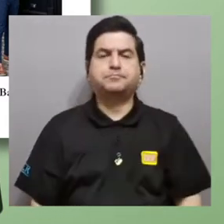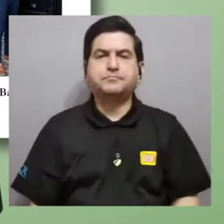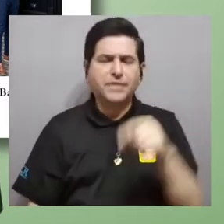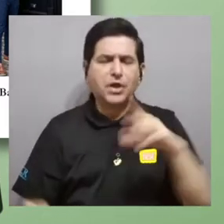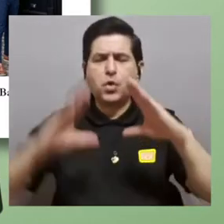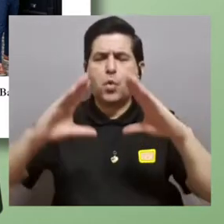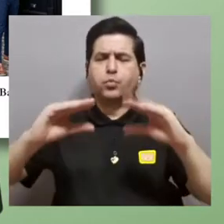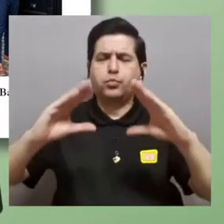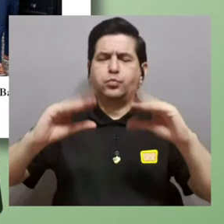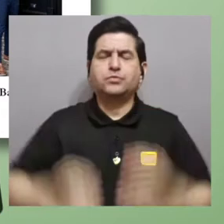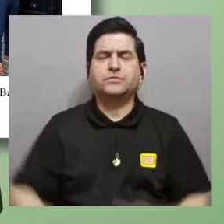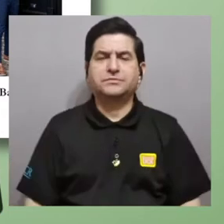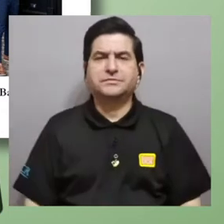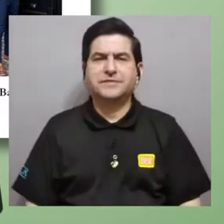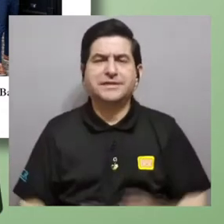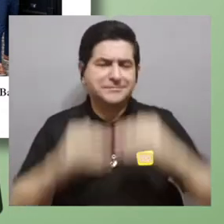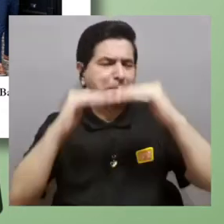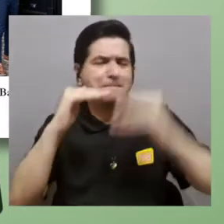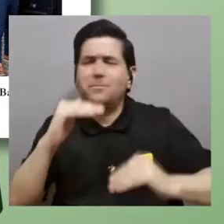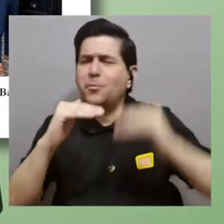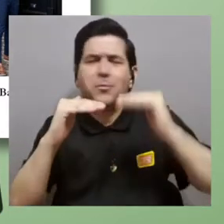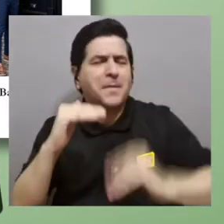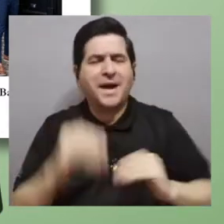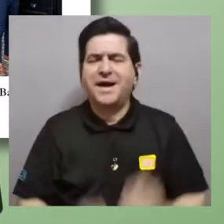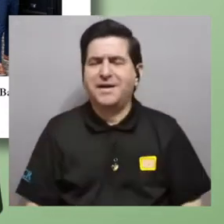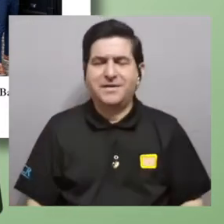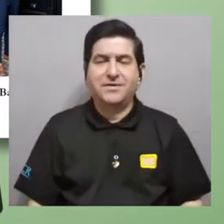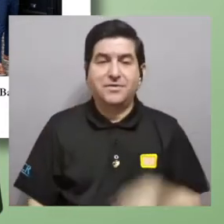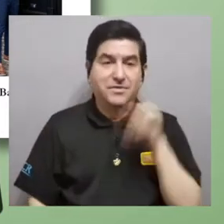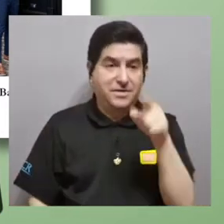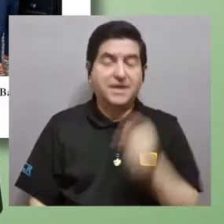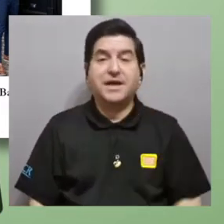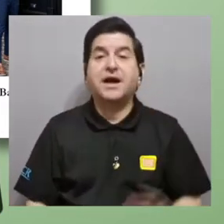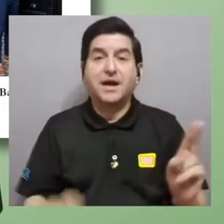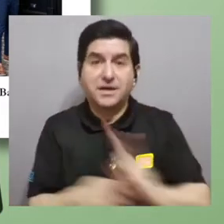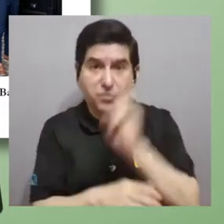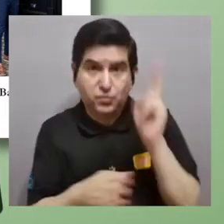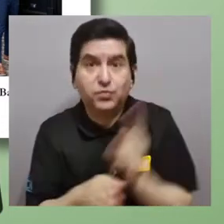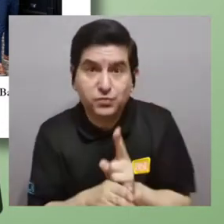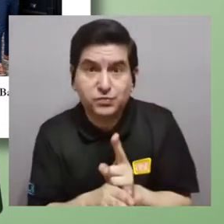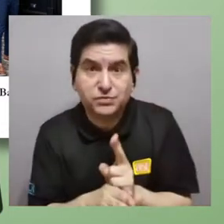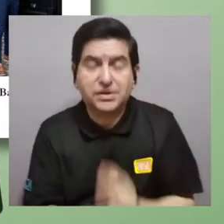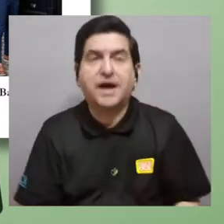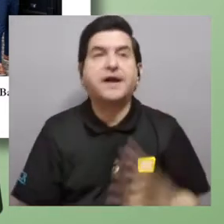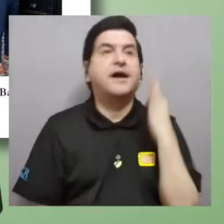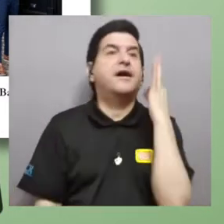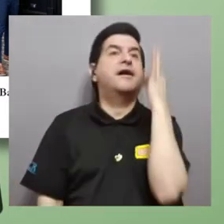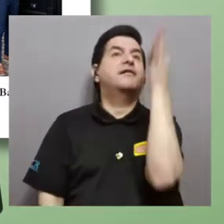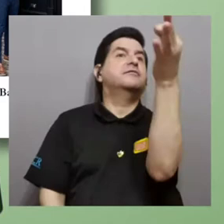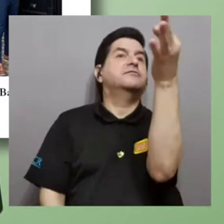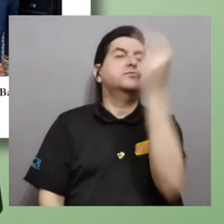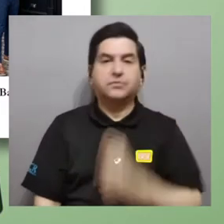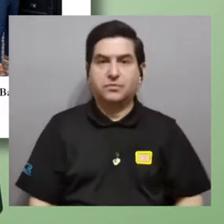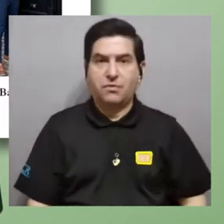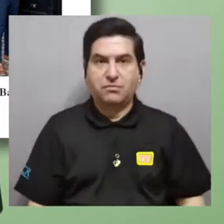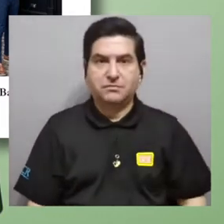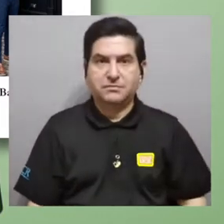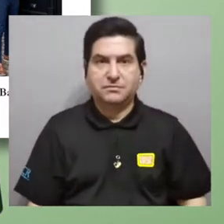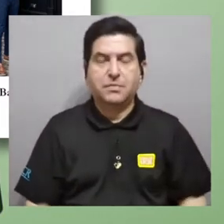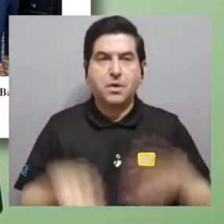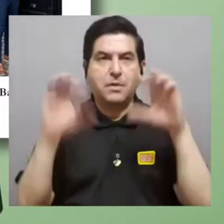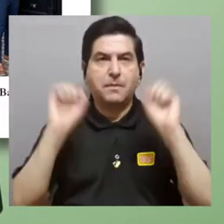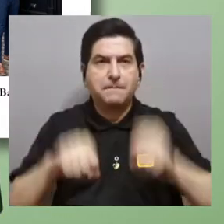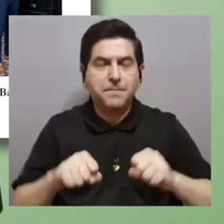algunas propiedades porque es muy esponjosa, tiene una densidad muy bajita y nuestra intención es utilizarla para, en un futuro,